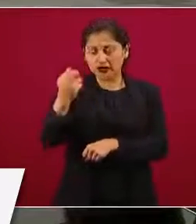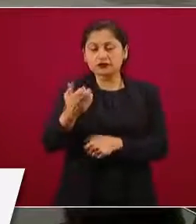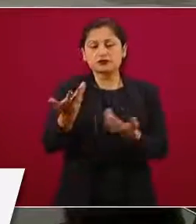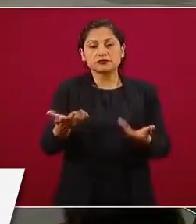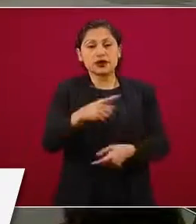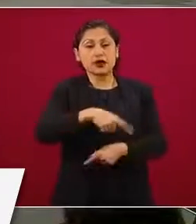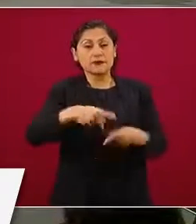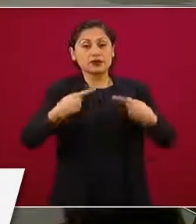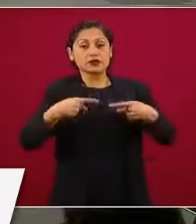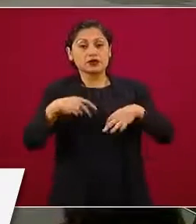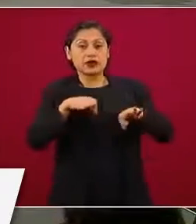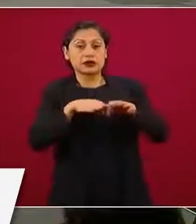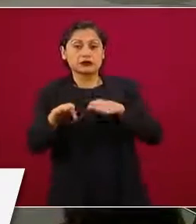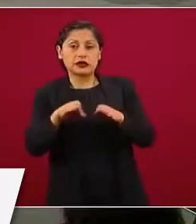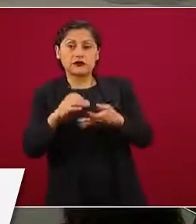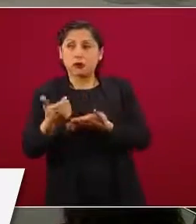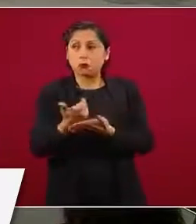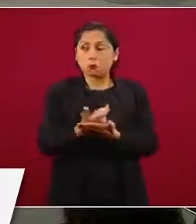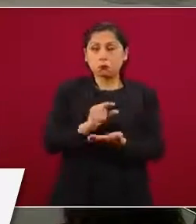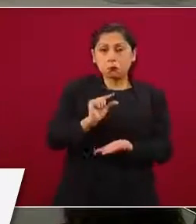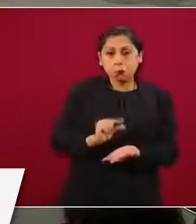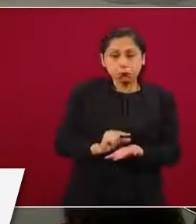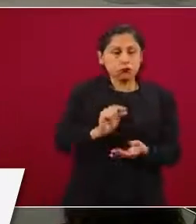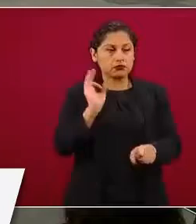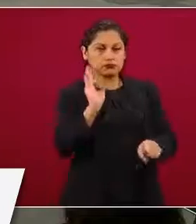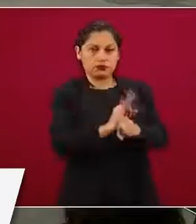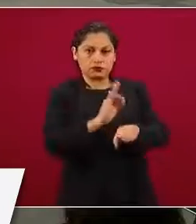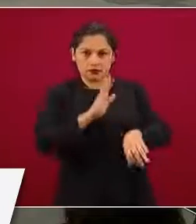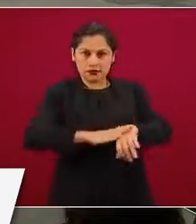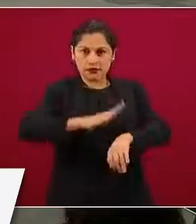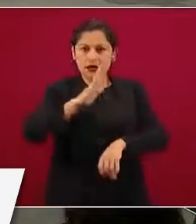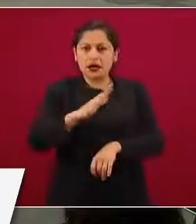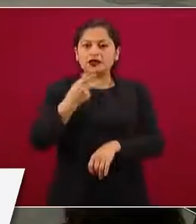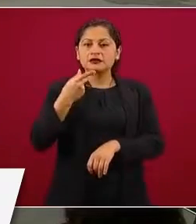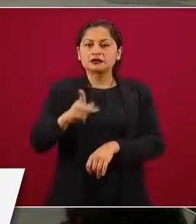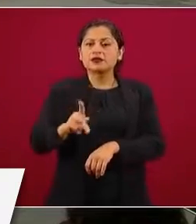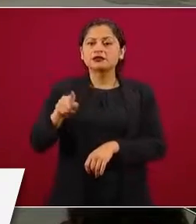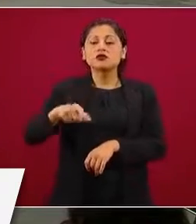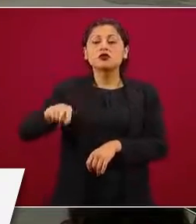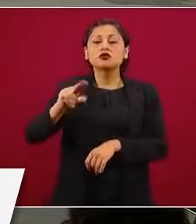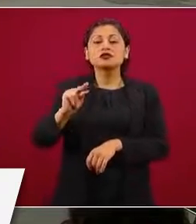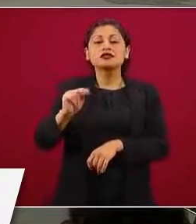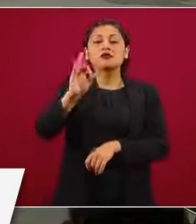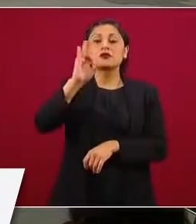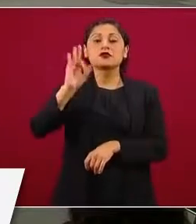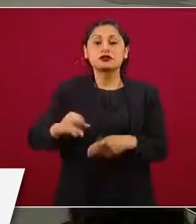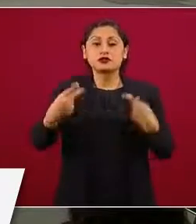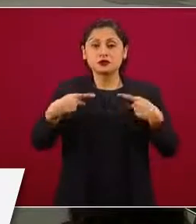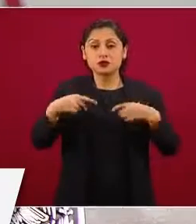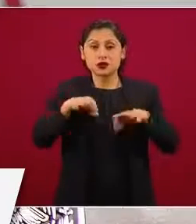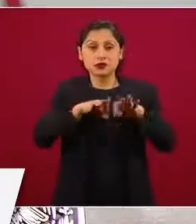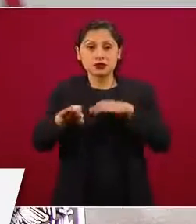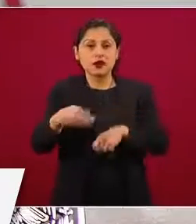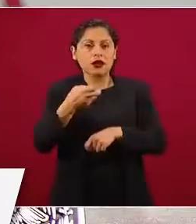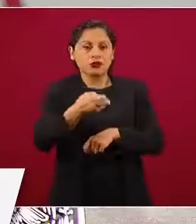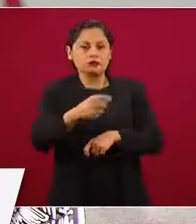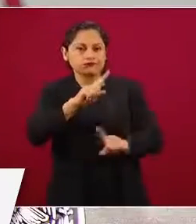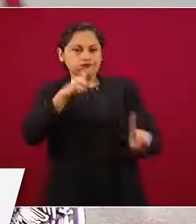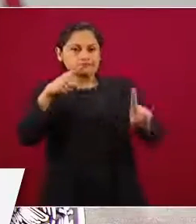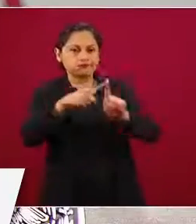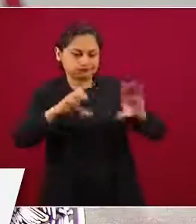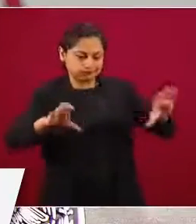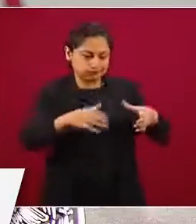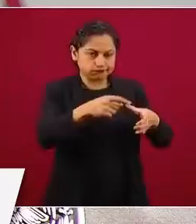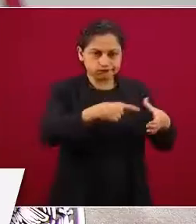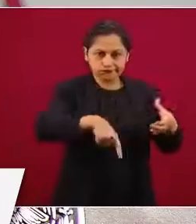ganan menos, pero la segunda es que hasta cinco salarios mínimos está el 80 por ciento de los trabajadores en México, entonces va a ir dirigido a los que menos